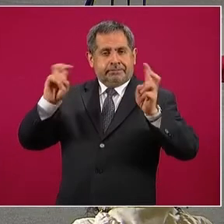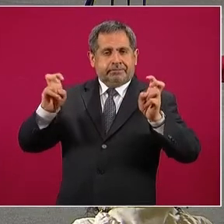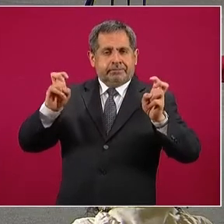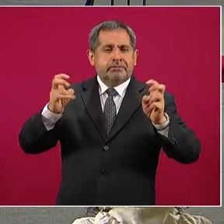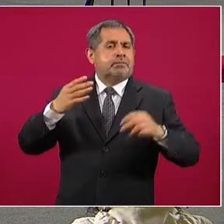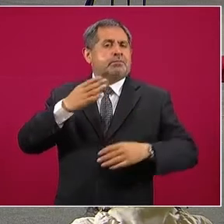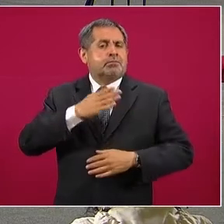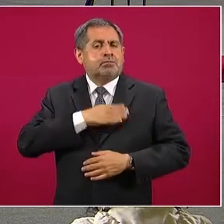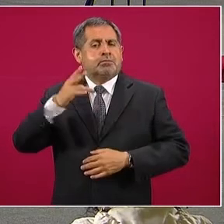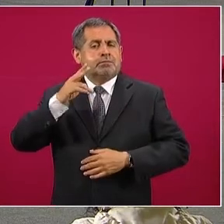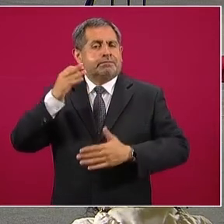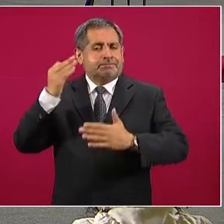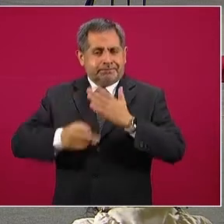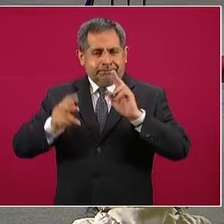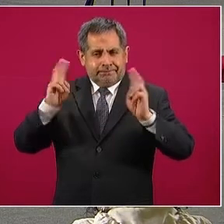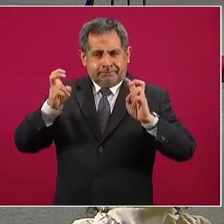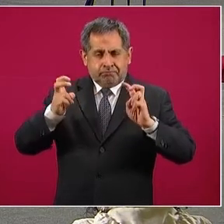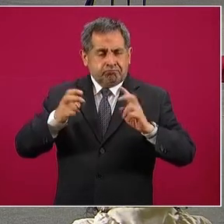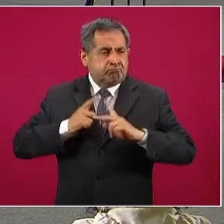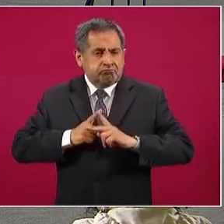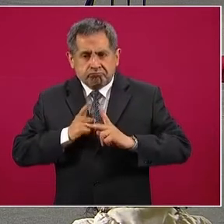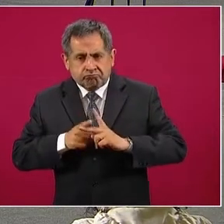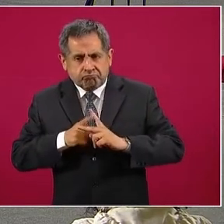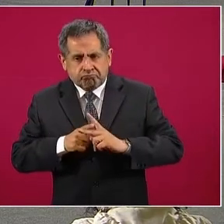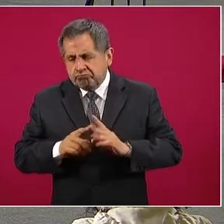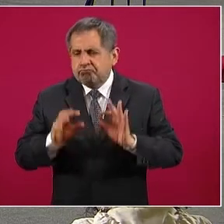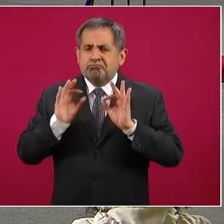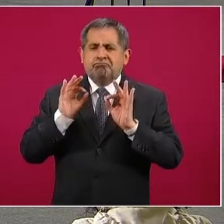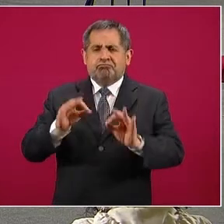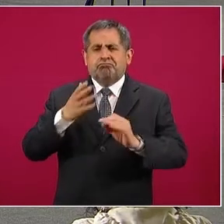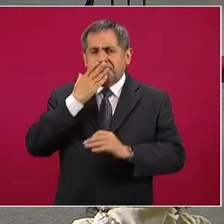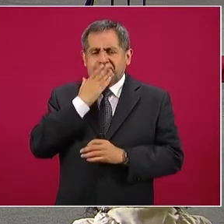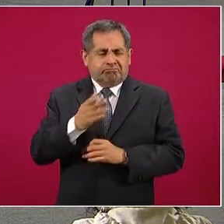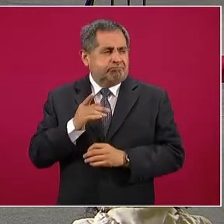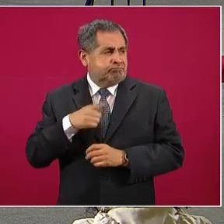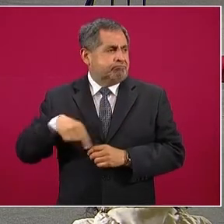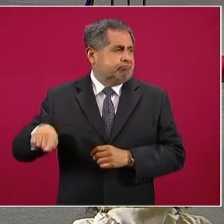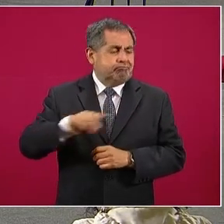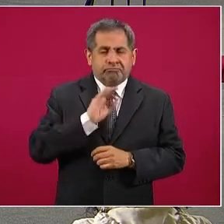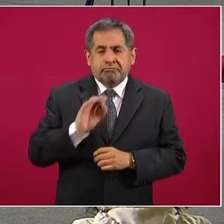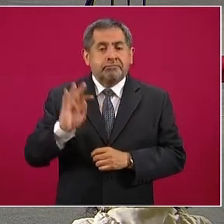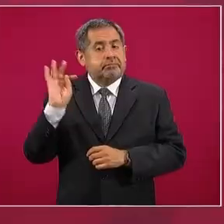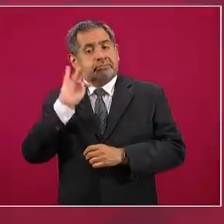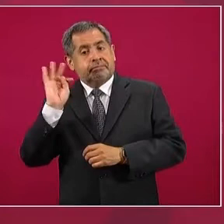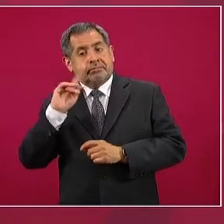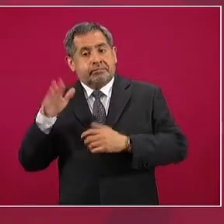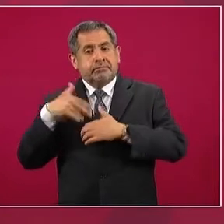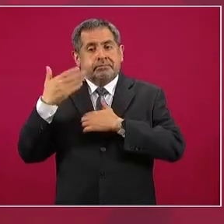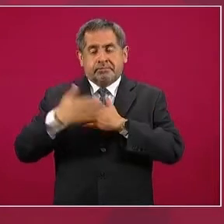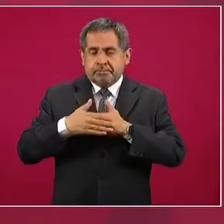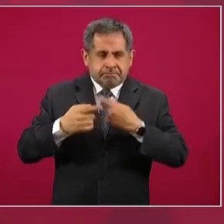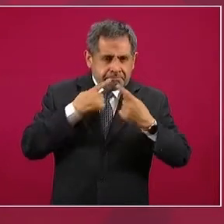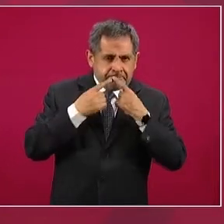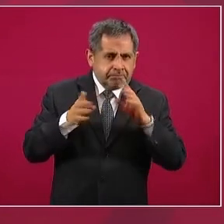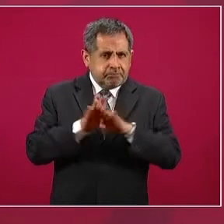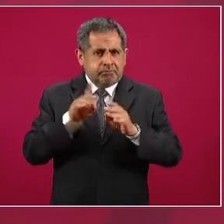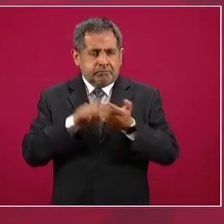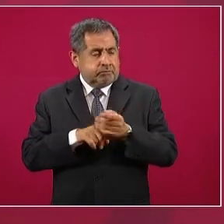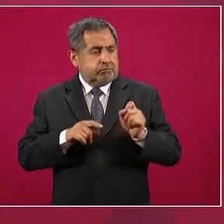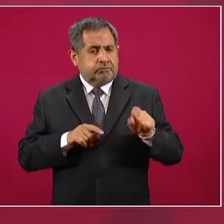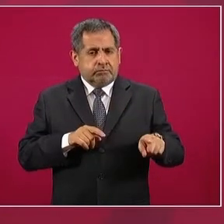pasado, cerramos con buenos números en general. Esto nos indica que muy probablemente, ya lo confirmará en